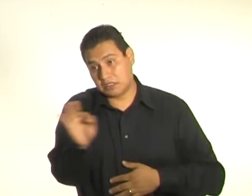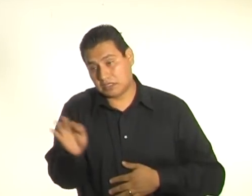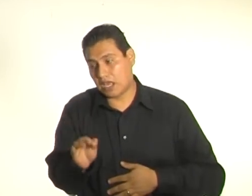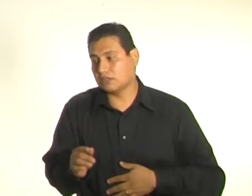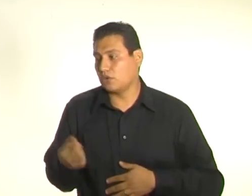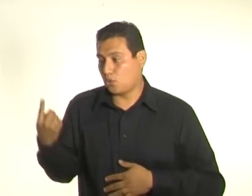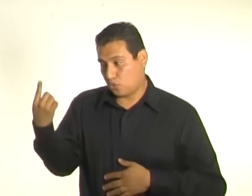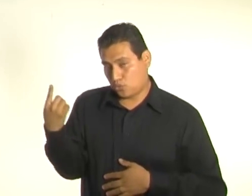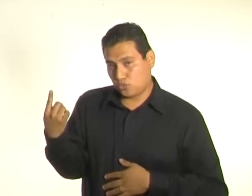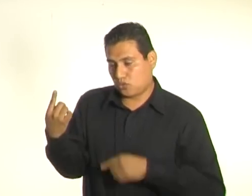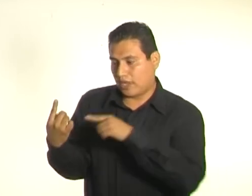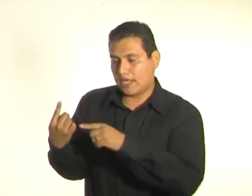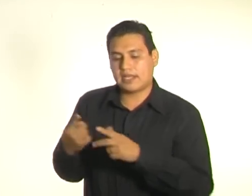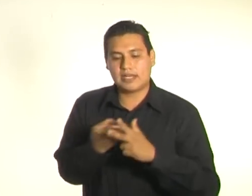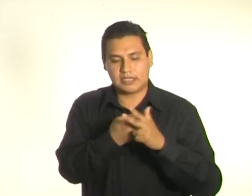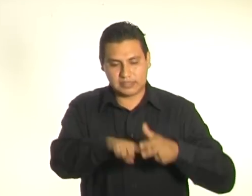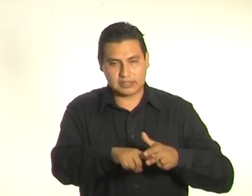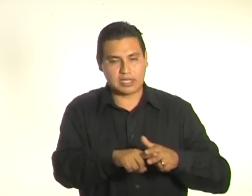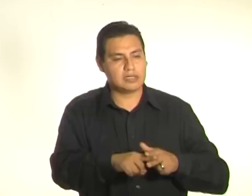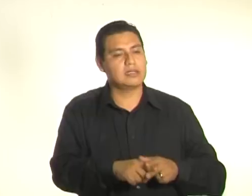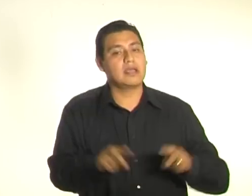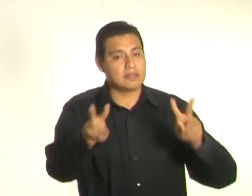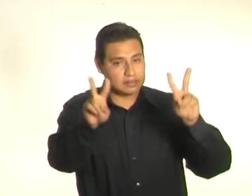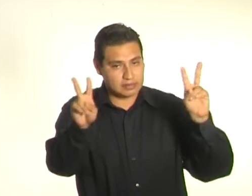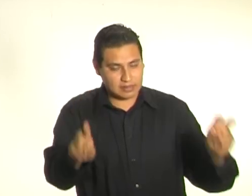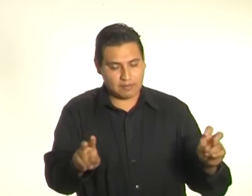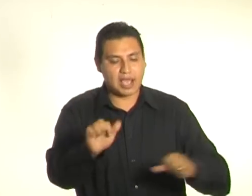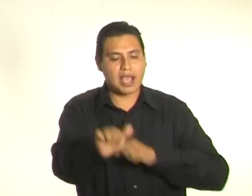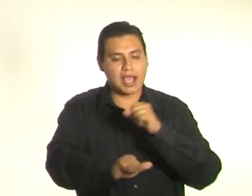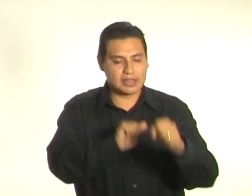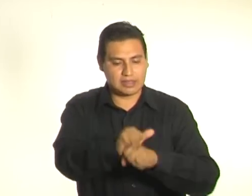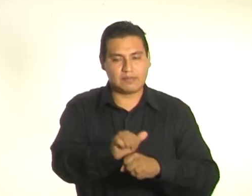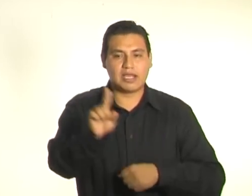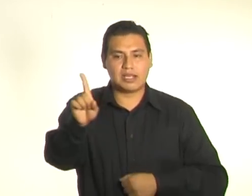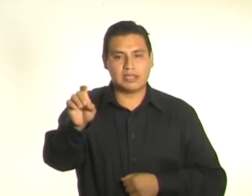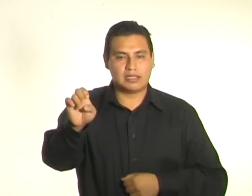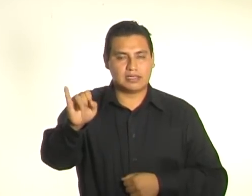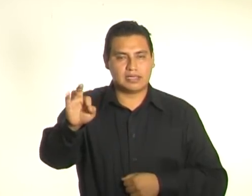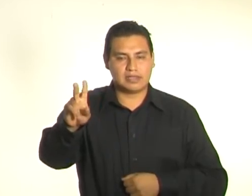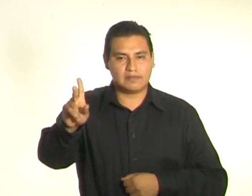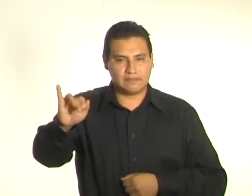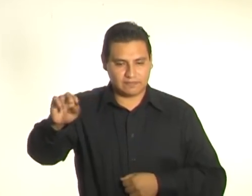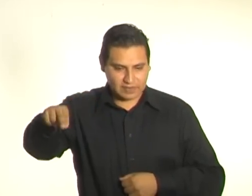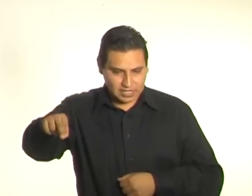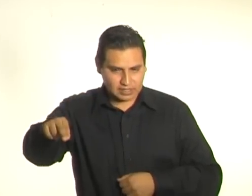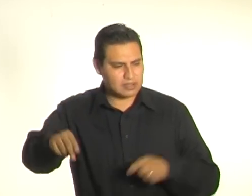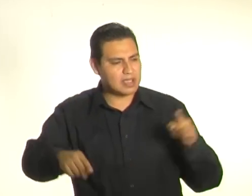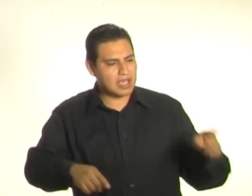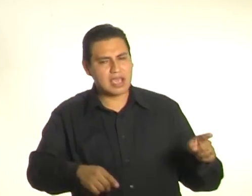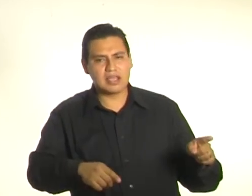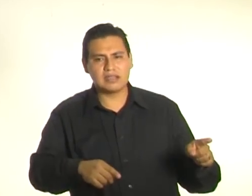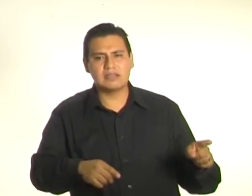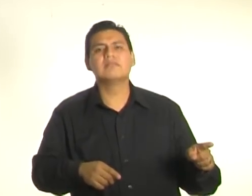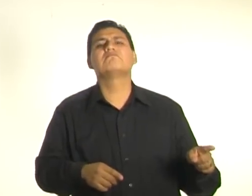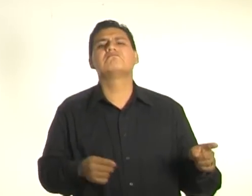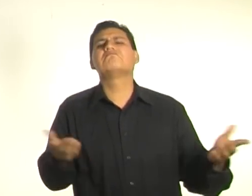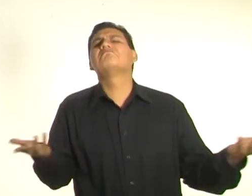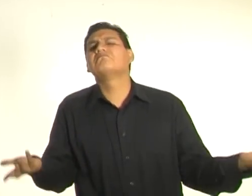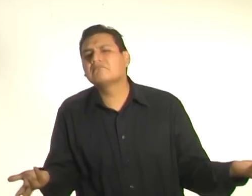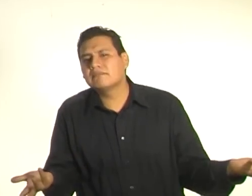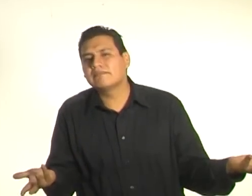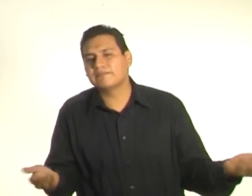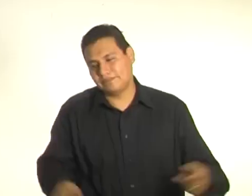sobre qué son los delfines, que otro de ustedes hable sobre dónde viven los delfines